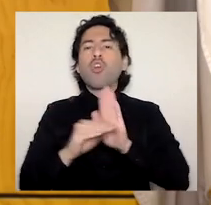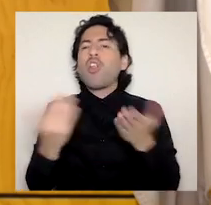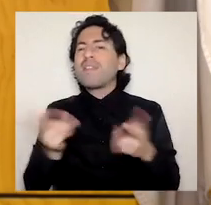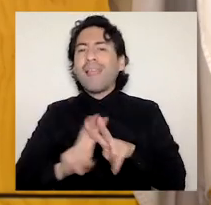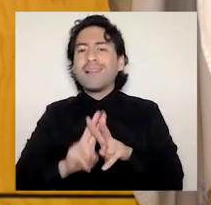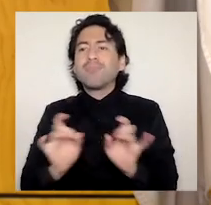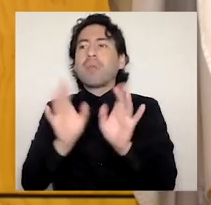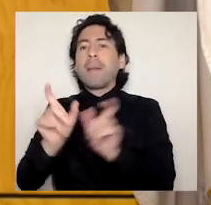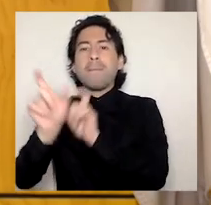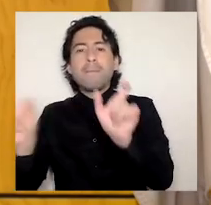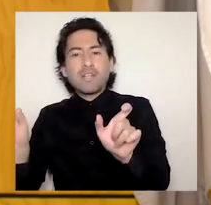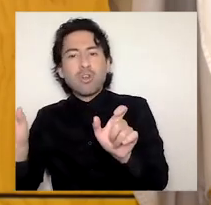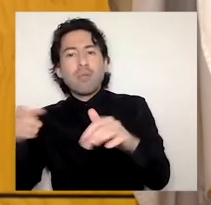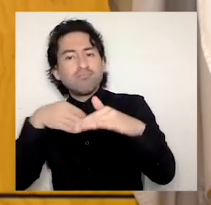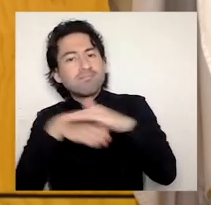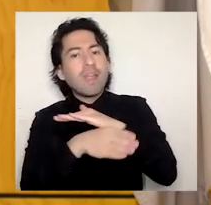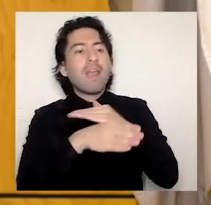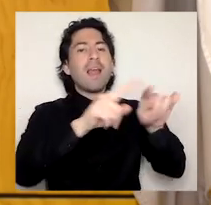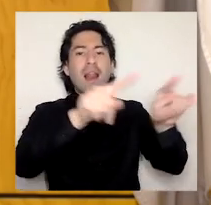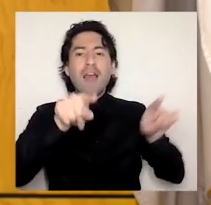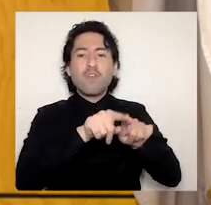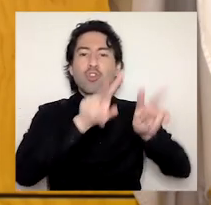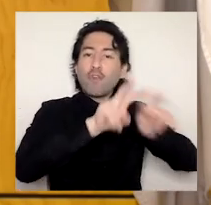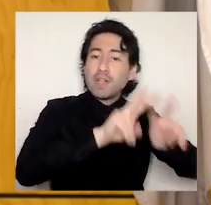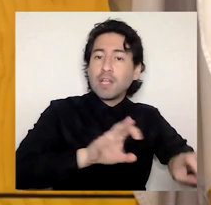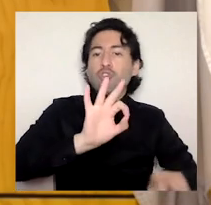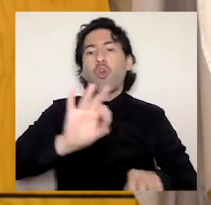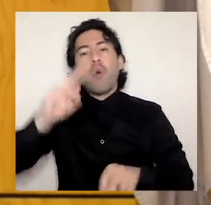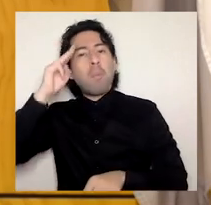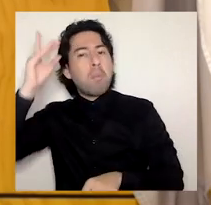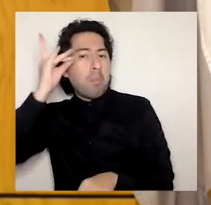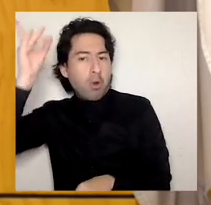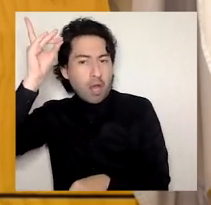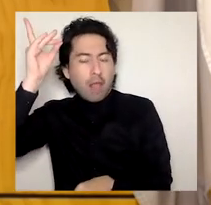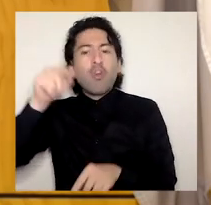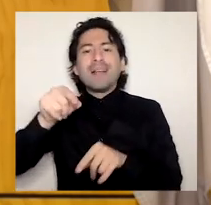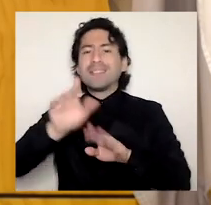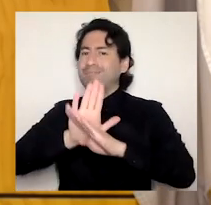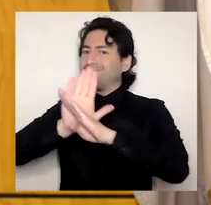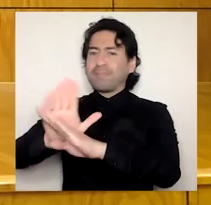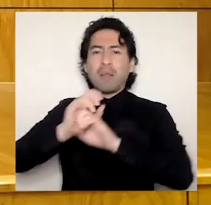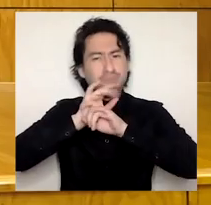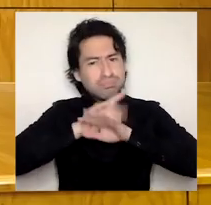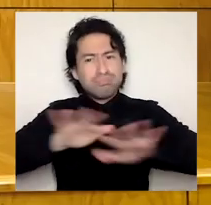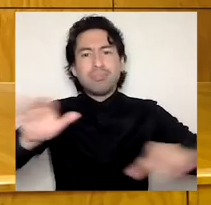laboratorios de investigación y posgrado para evitar la propagación y contagio del COVID-19.